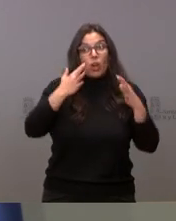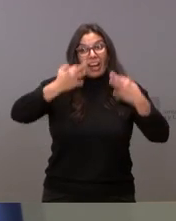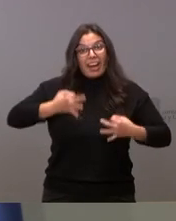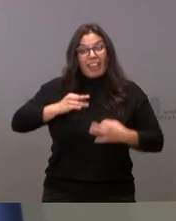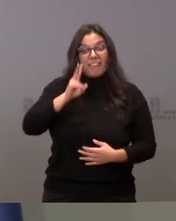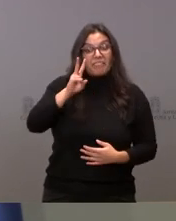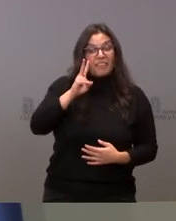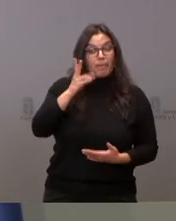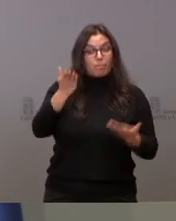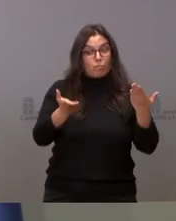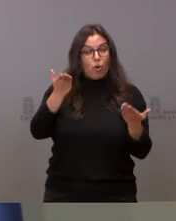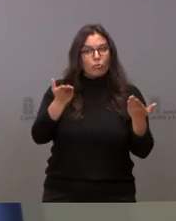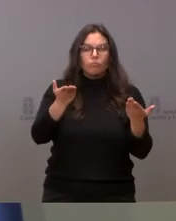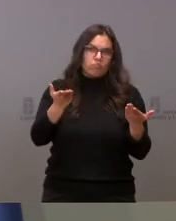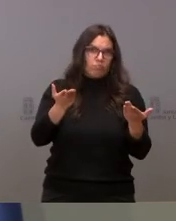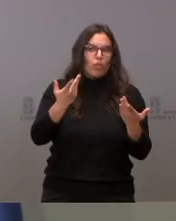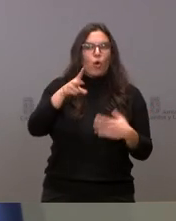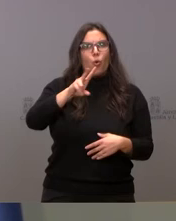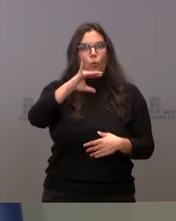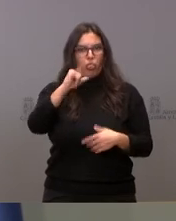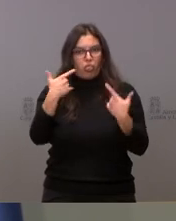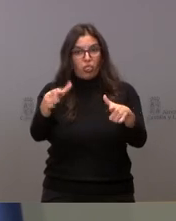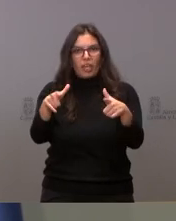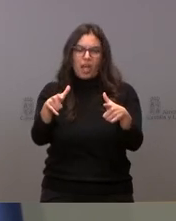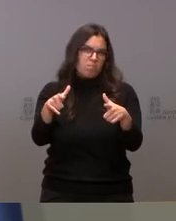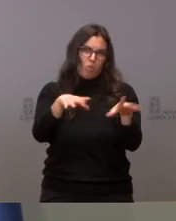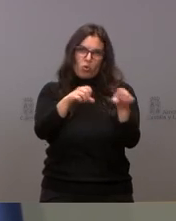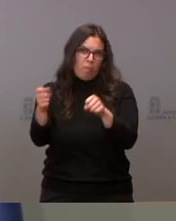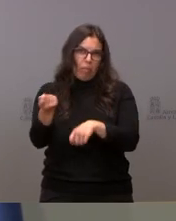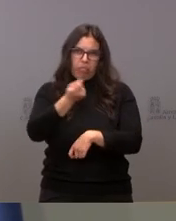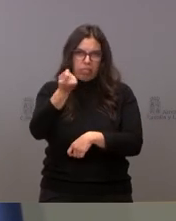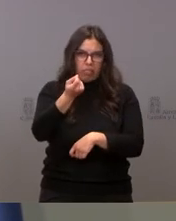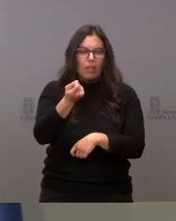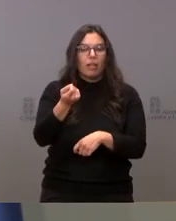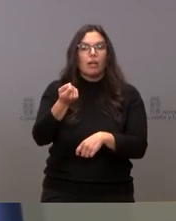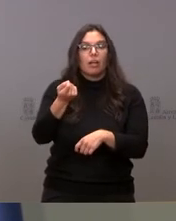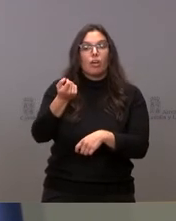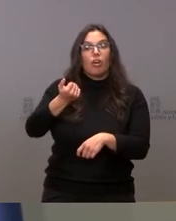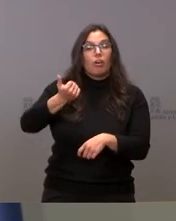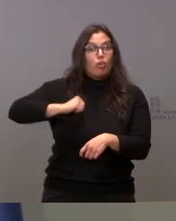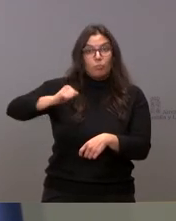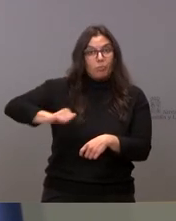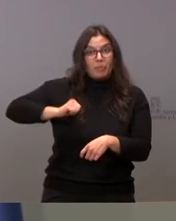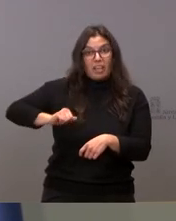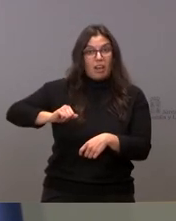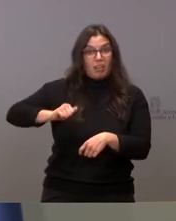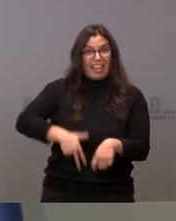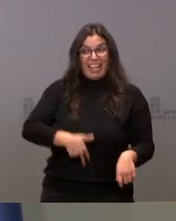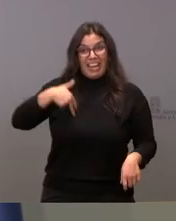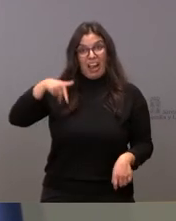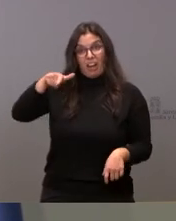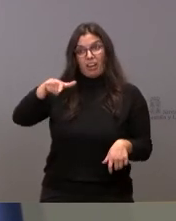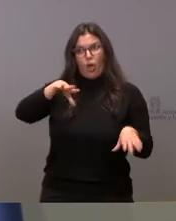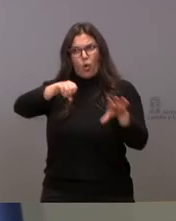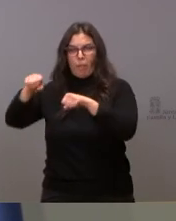es que nuestros niveles de ocupación en las UCIs siguen siendo muy bajitos. Nuestros niveles de ocupación en hospitalización siguen